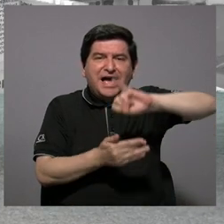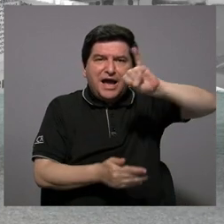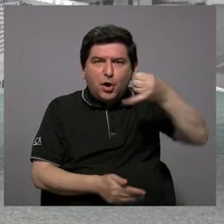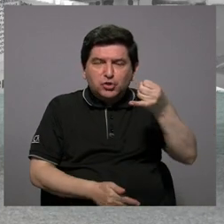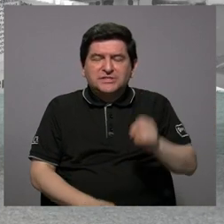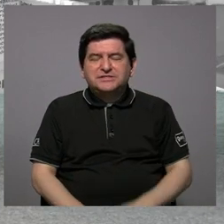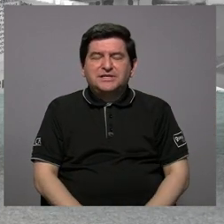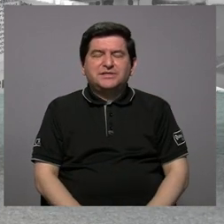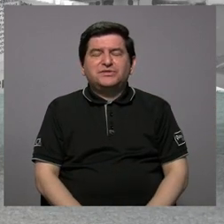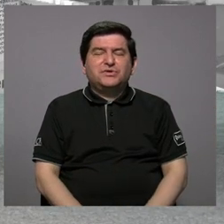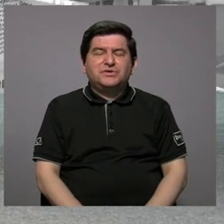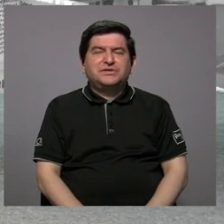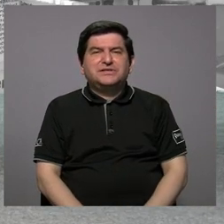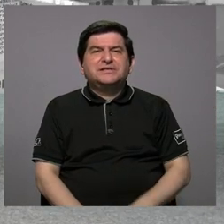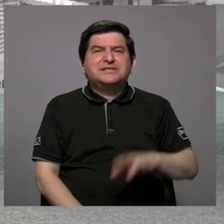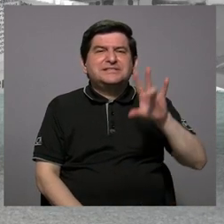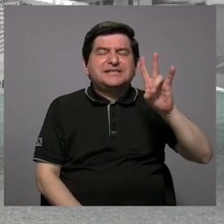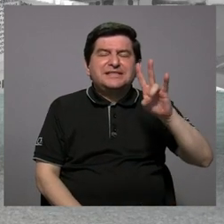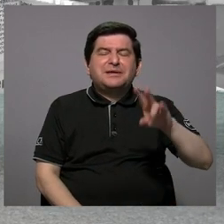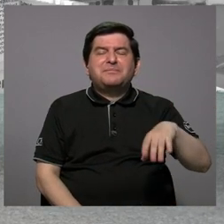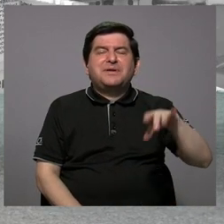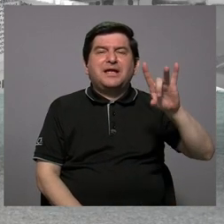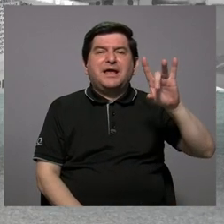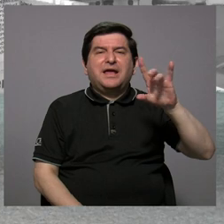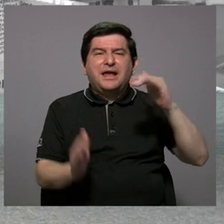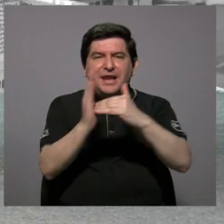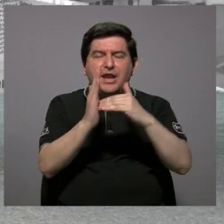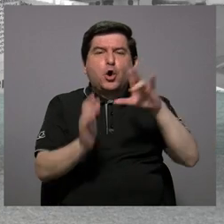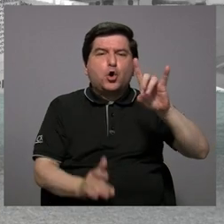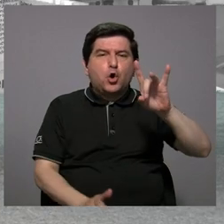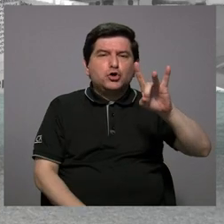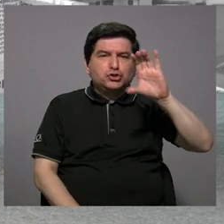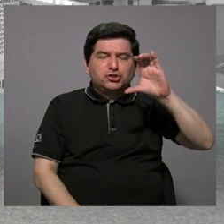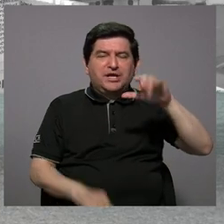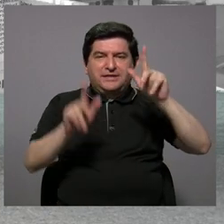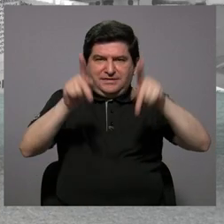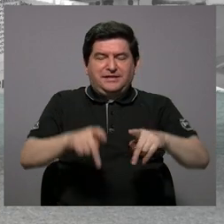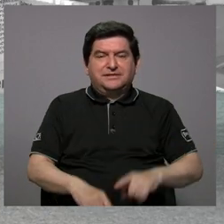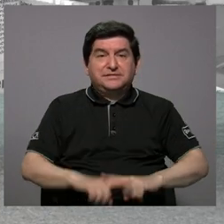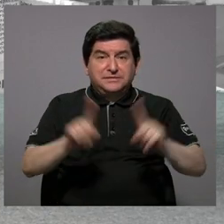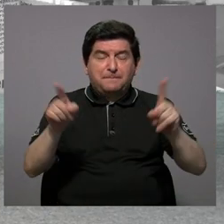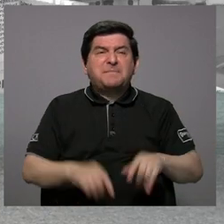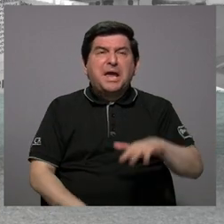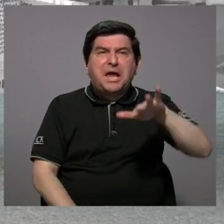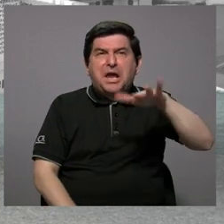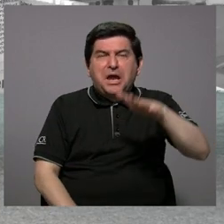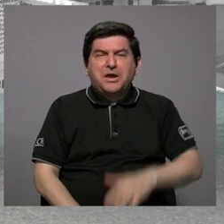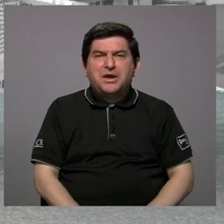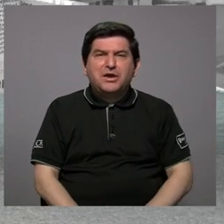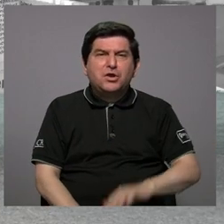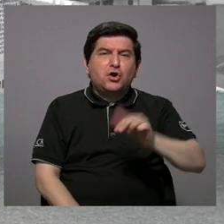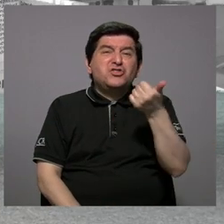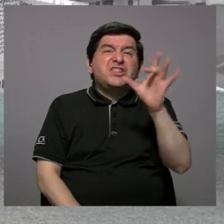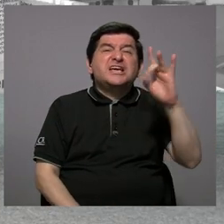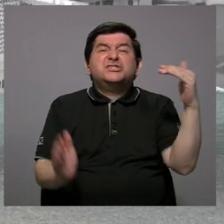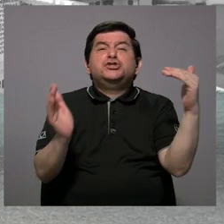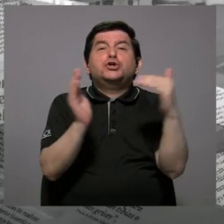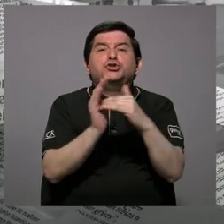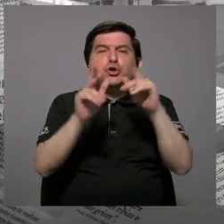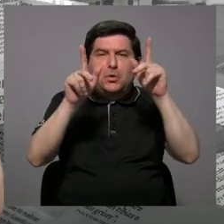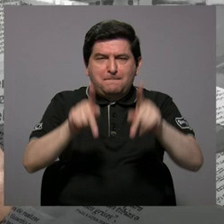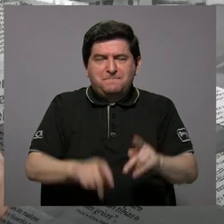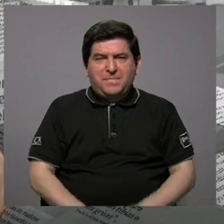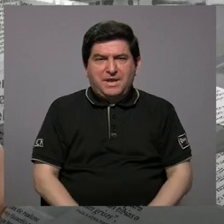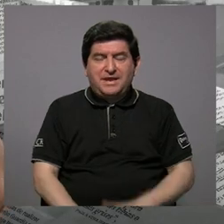mil 700 y un poco más. Del distrito de San Josecito. distrito de San Josecito. Pero aproximadamente hay unas 18 mil y algo